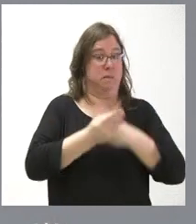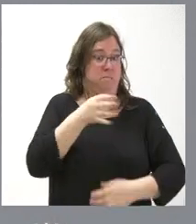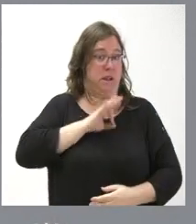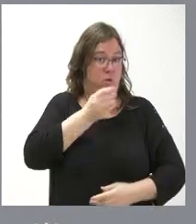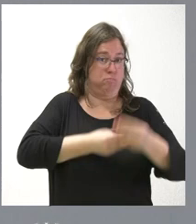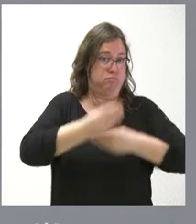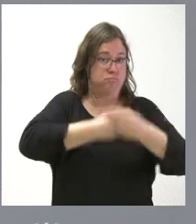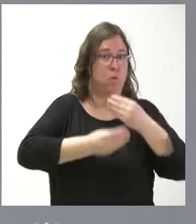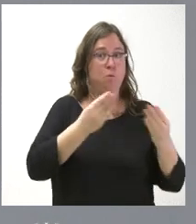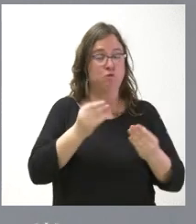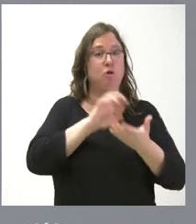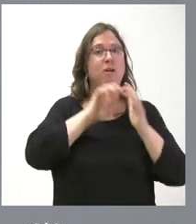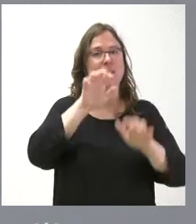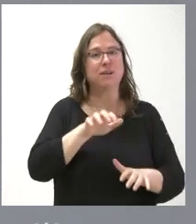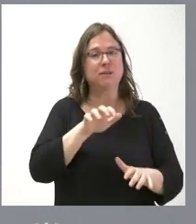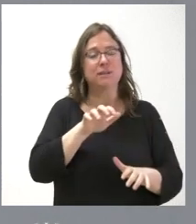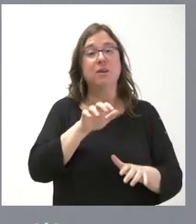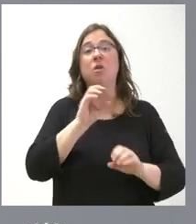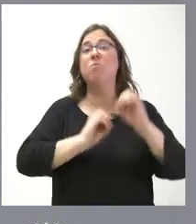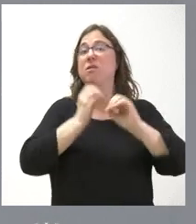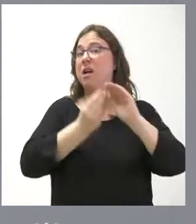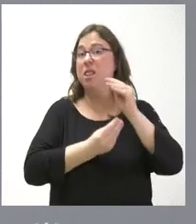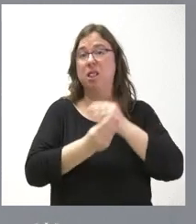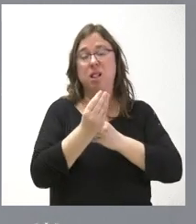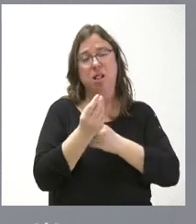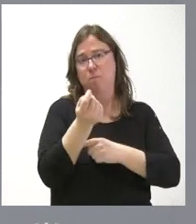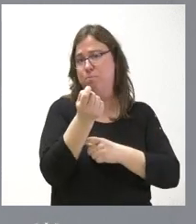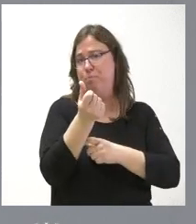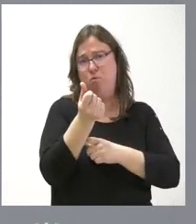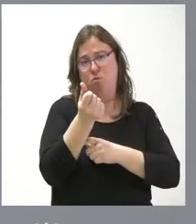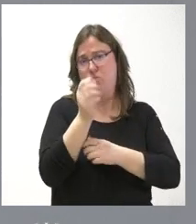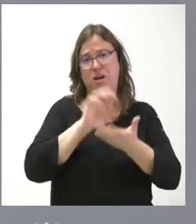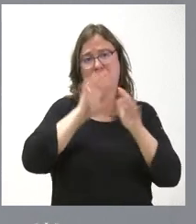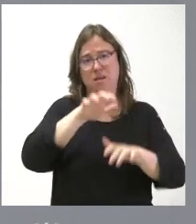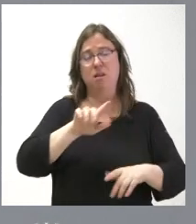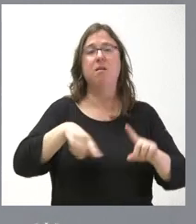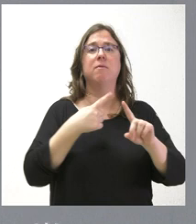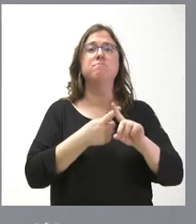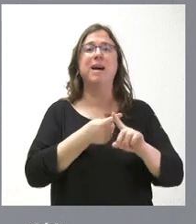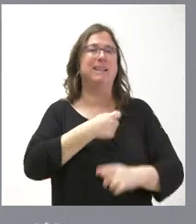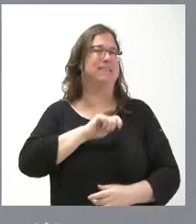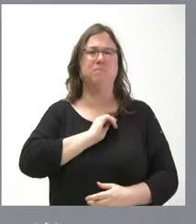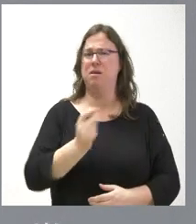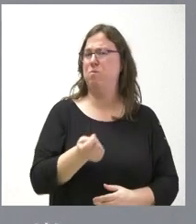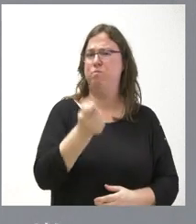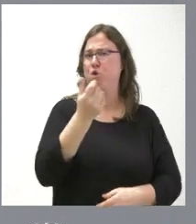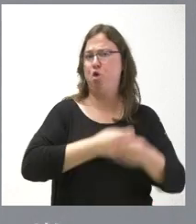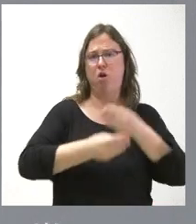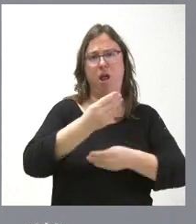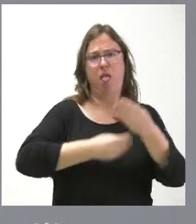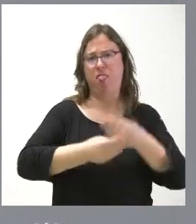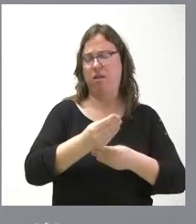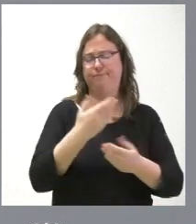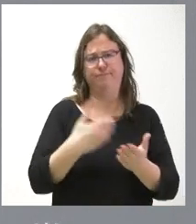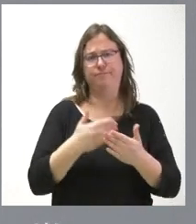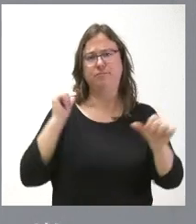en Castilla y León, la tasa de natalidad sigue siendo muy baja en Castilla y León y sigue siendo muy baja en España, como se viene demostrando